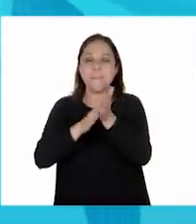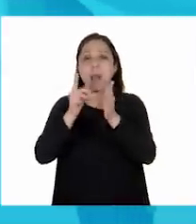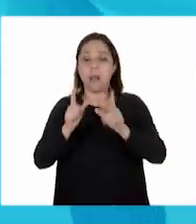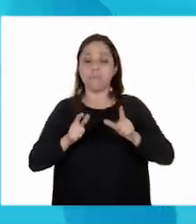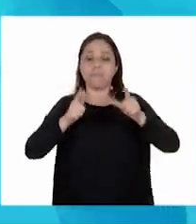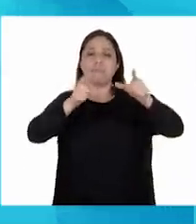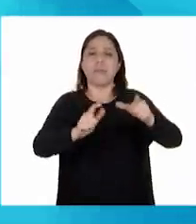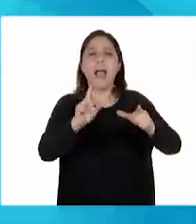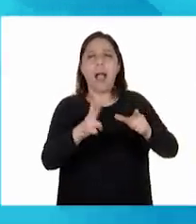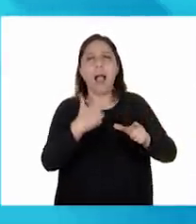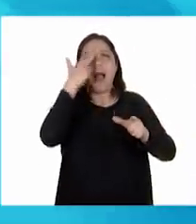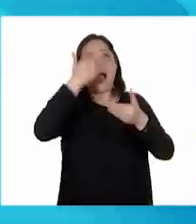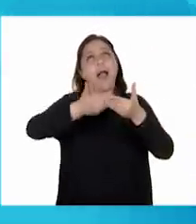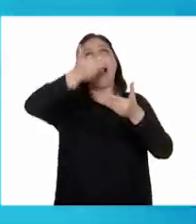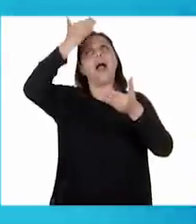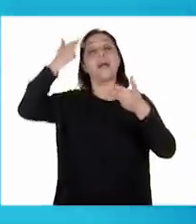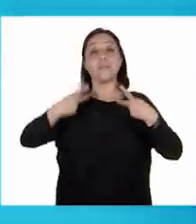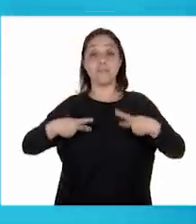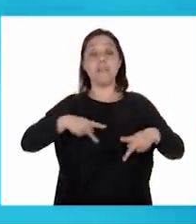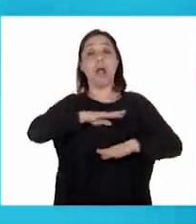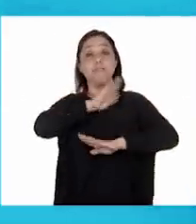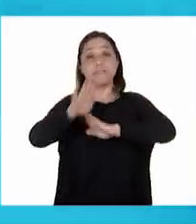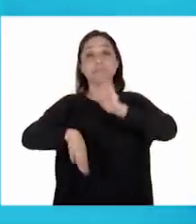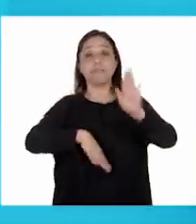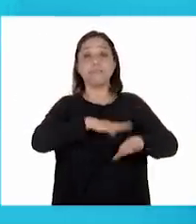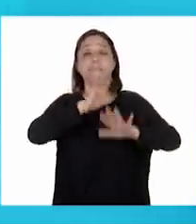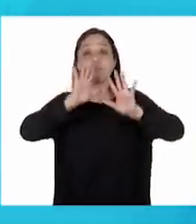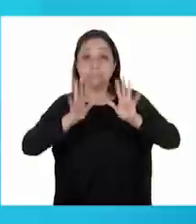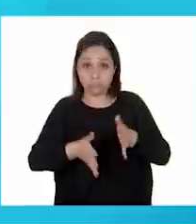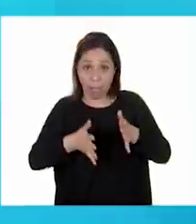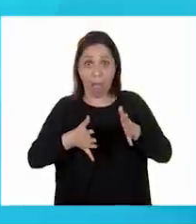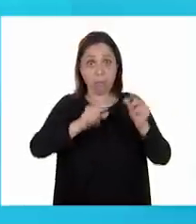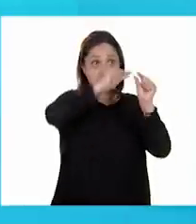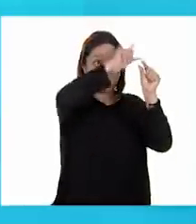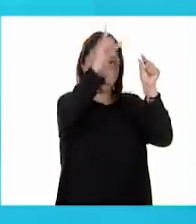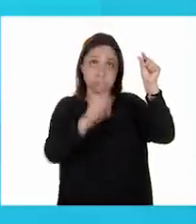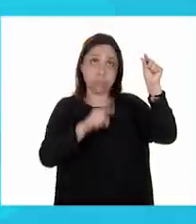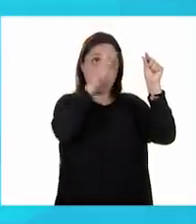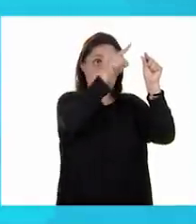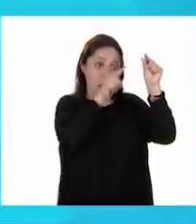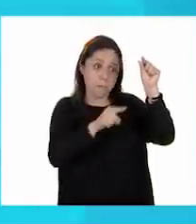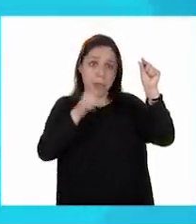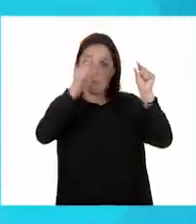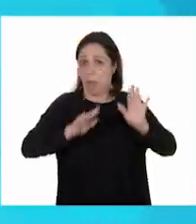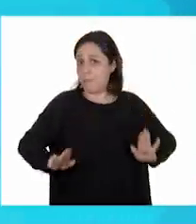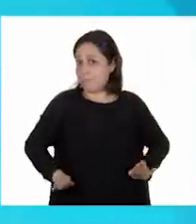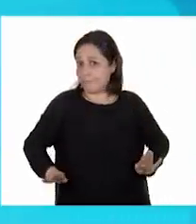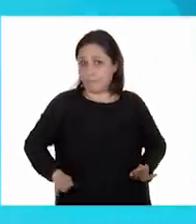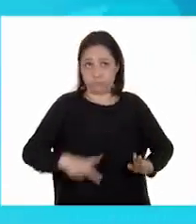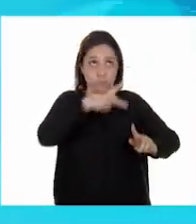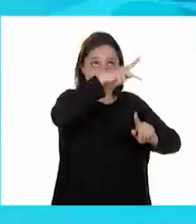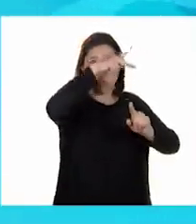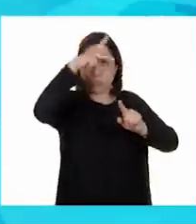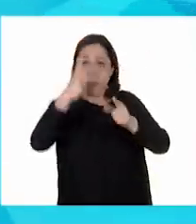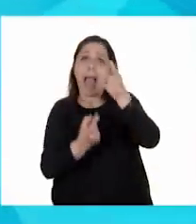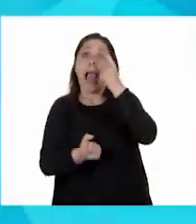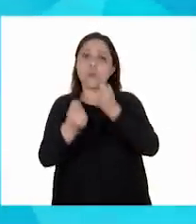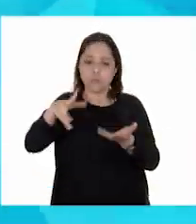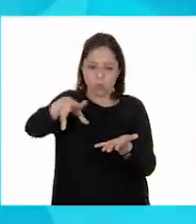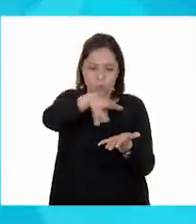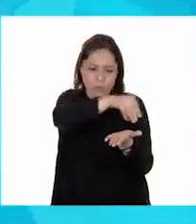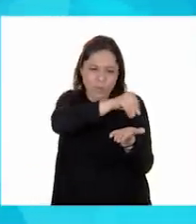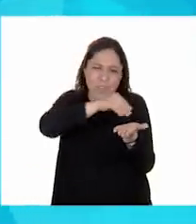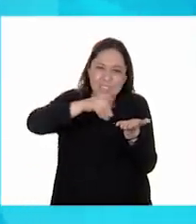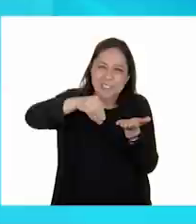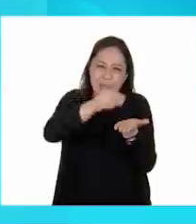murieron. Cada región del país tiene su propio estilo para hacer el pan de muerto. Algunos le ponen ajonjolí,